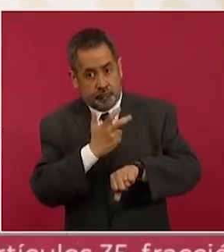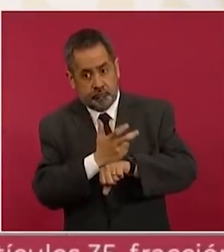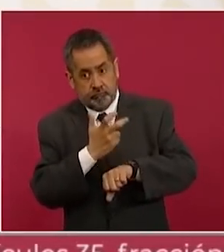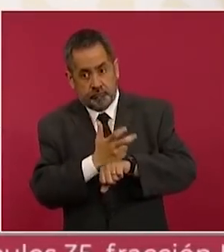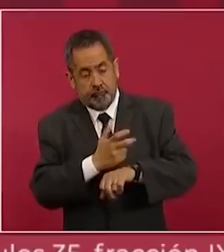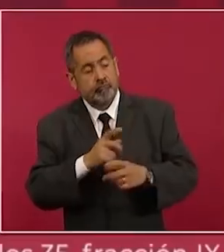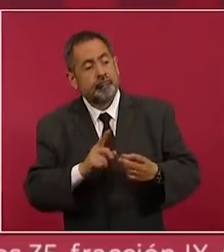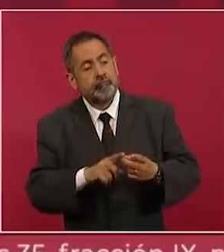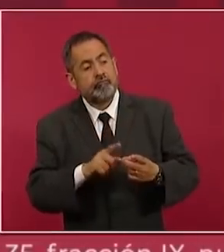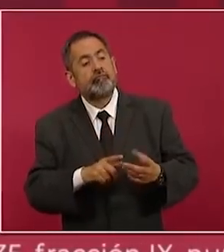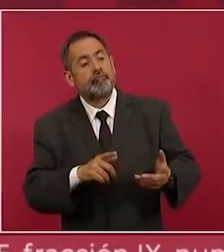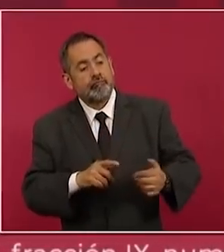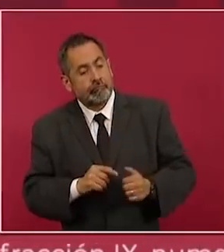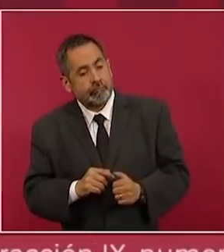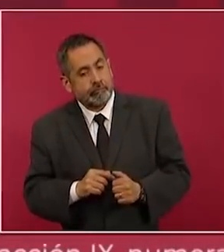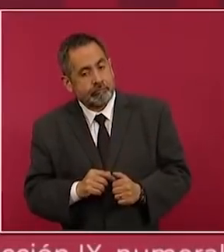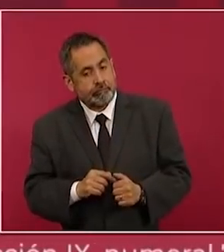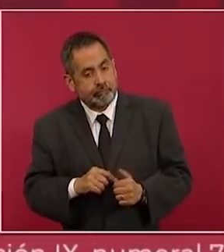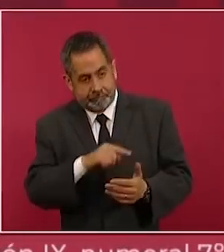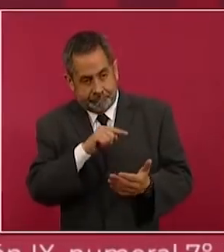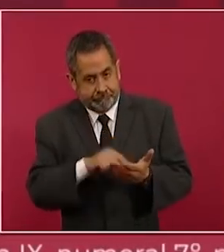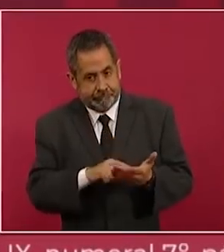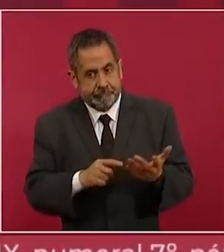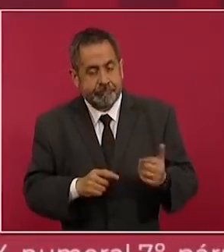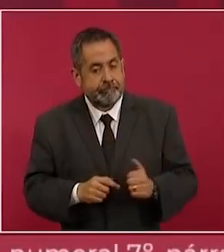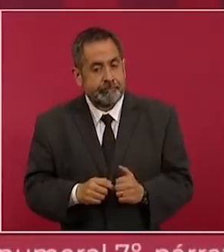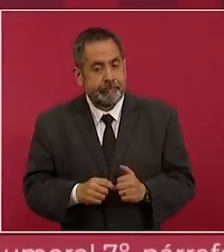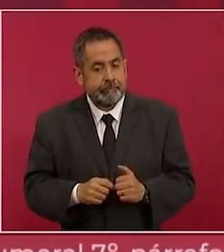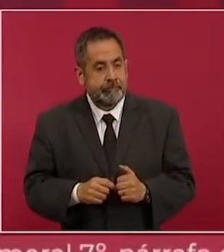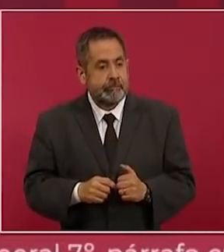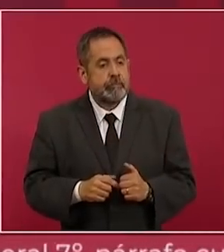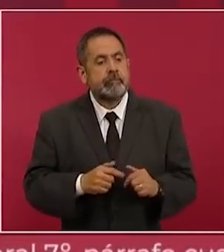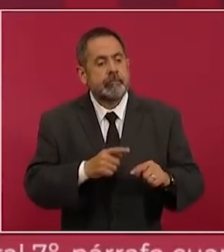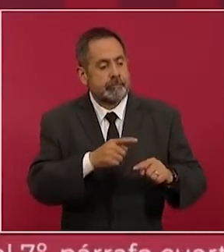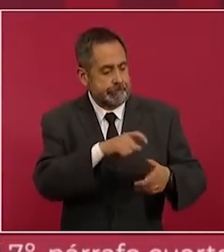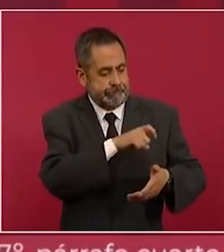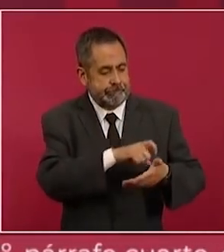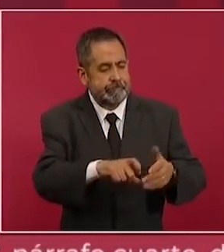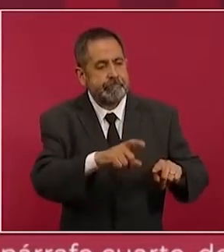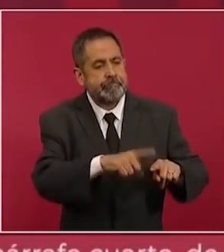y quién pompó.